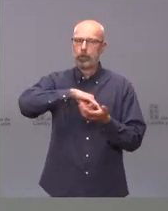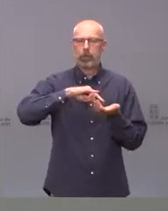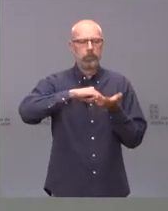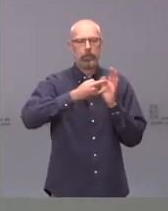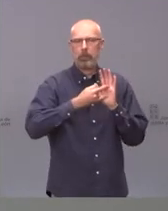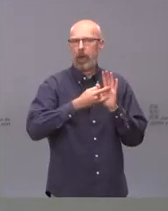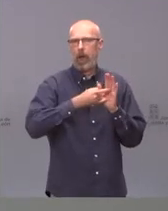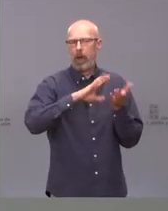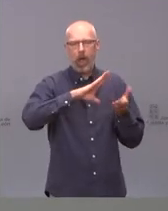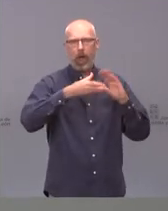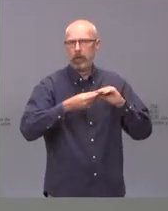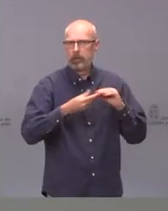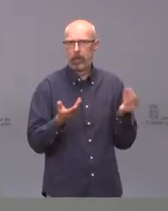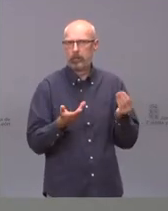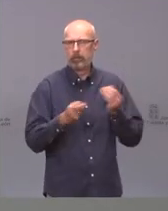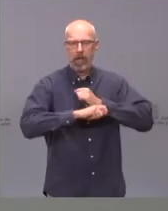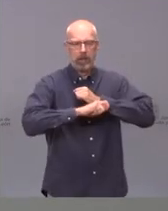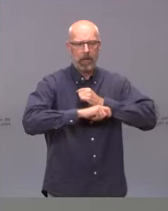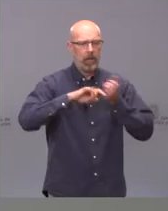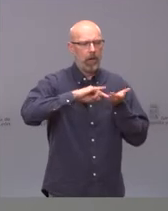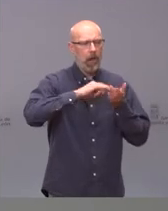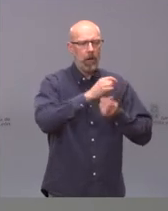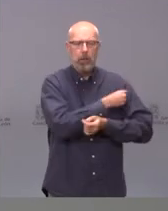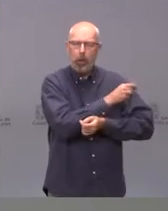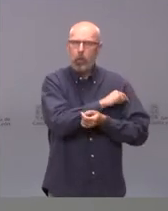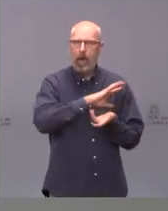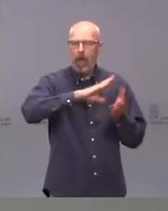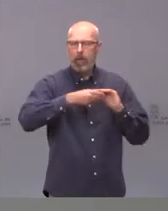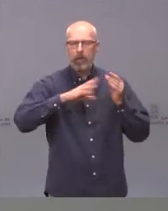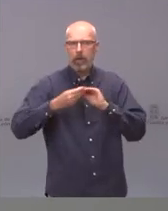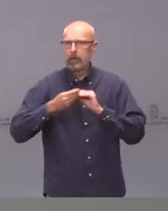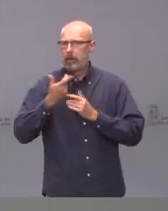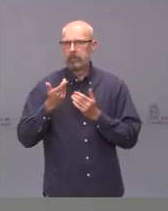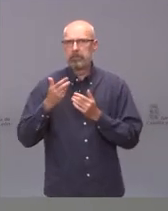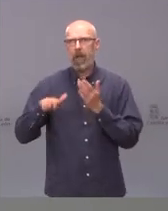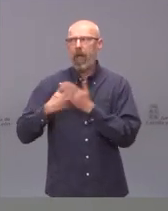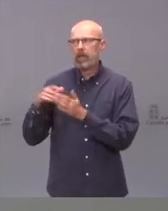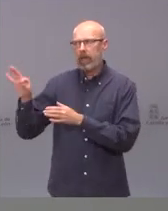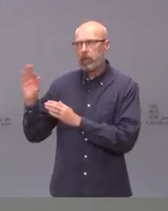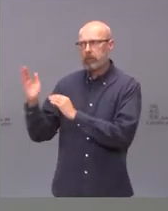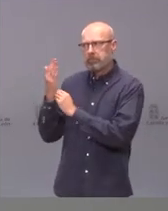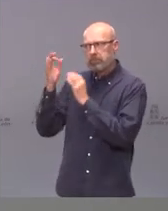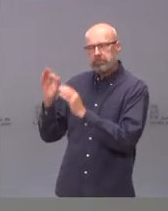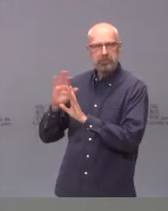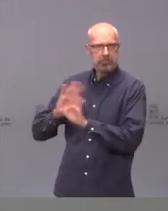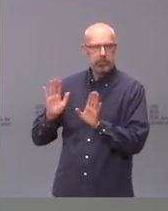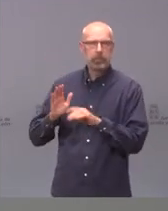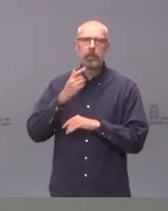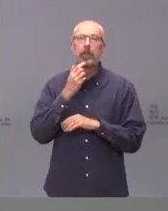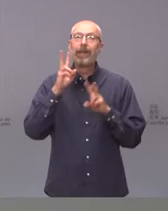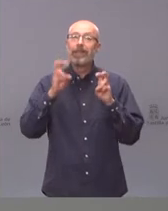estrategia de vacunación a esta indicación. En cuanto a si hemos monitorizado,